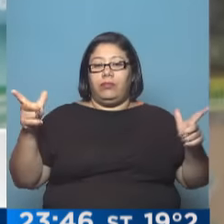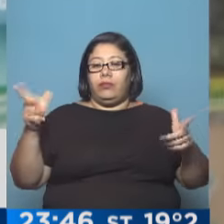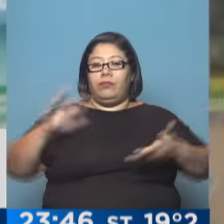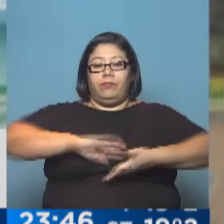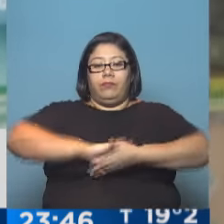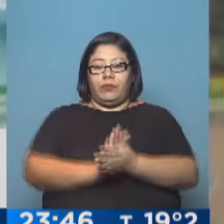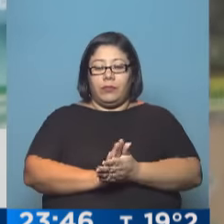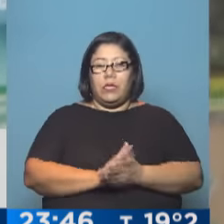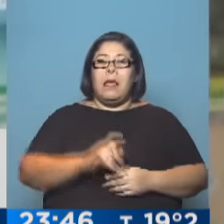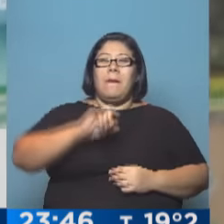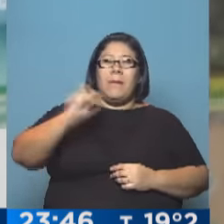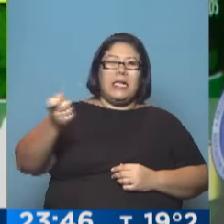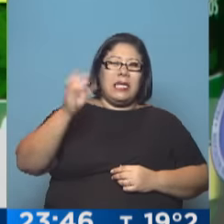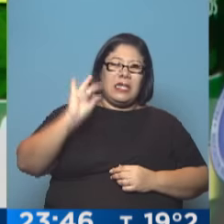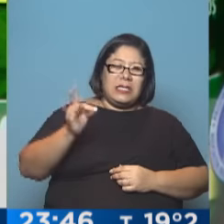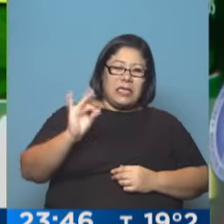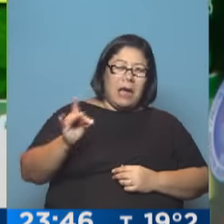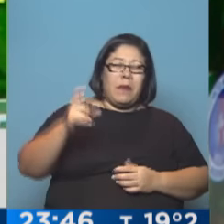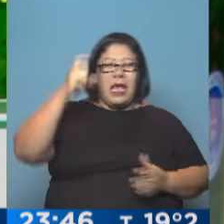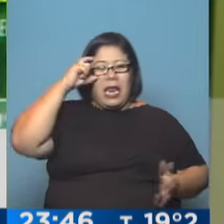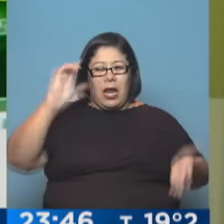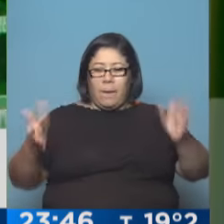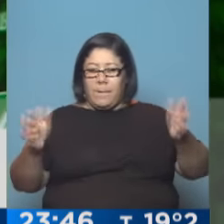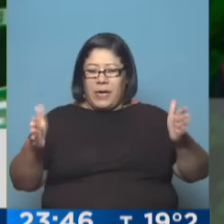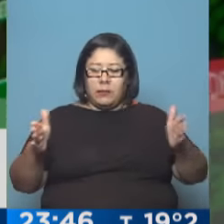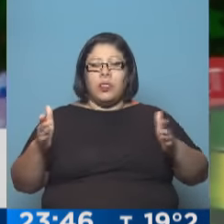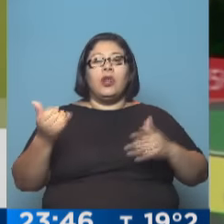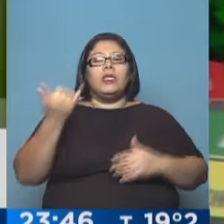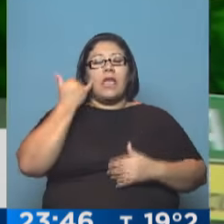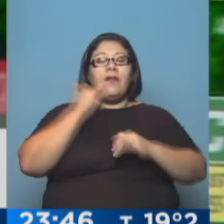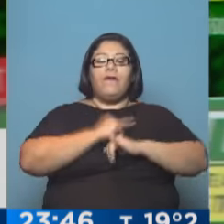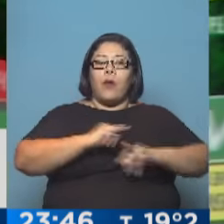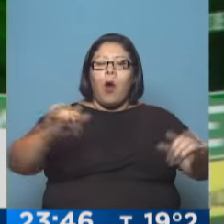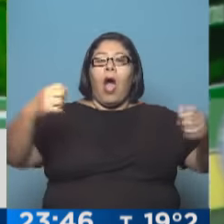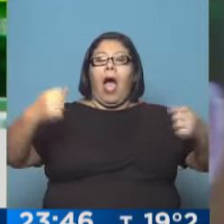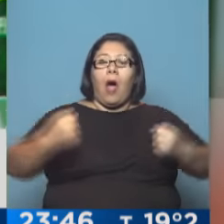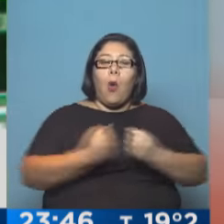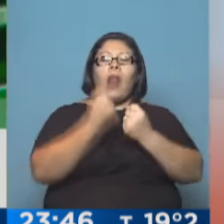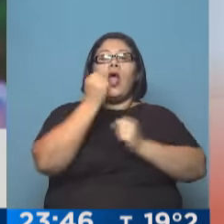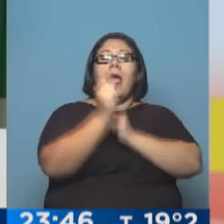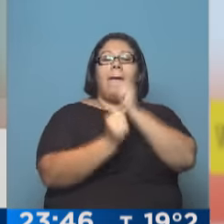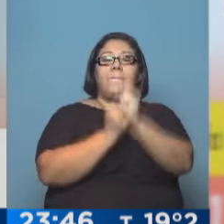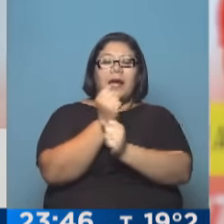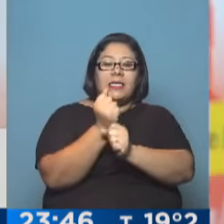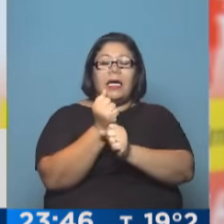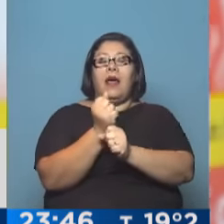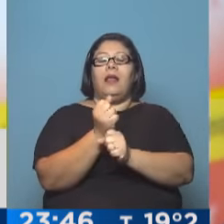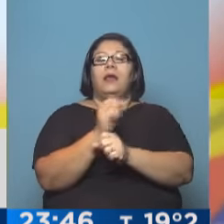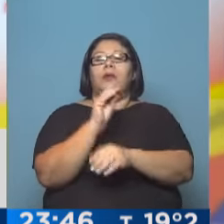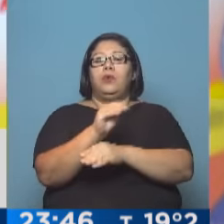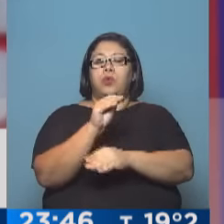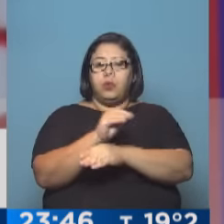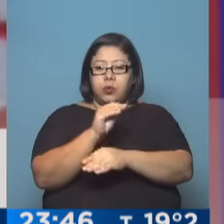informó que se había logrado un acuerdo con la empresa principal proveedora de repelentes,